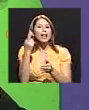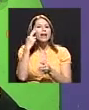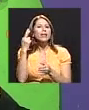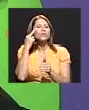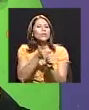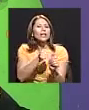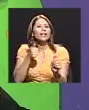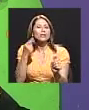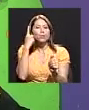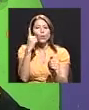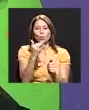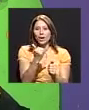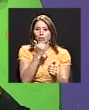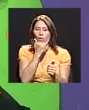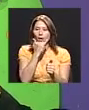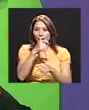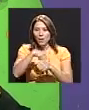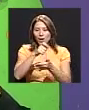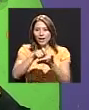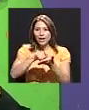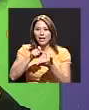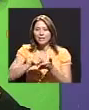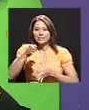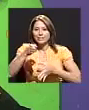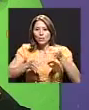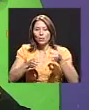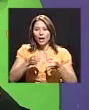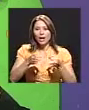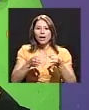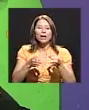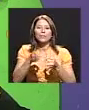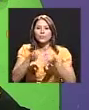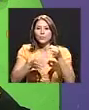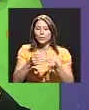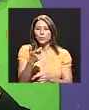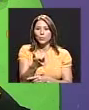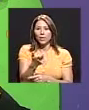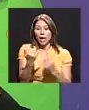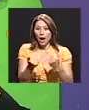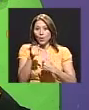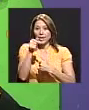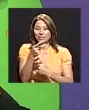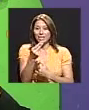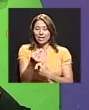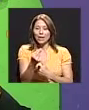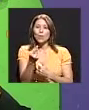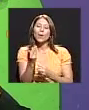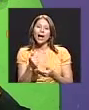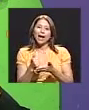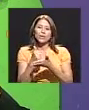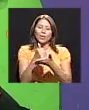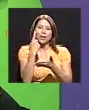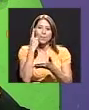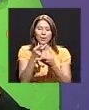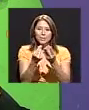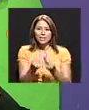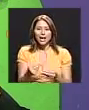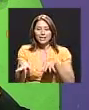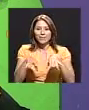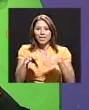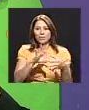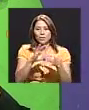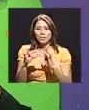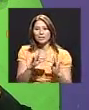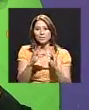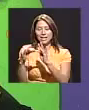fue por un error a la hora de la redacción de la cédula jurídica. Ahora este dinero vendrá a presupuestar las actividades que Olimpiadas